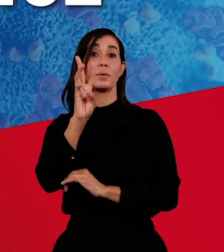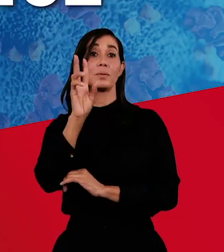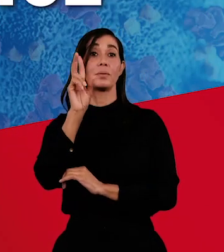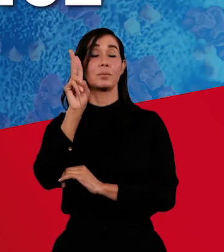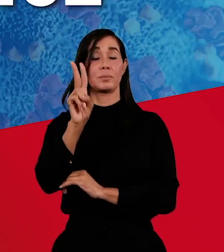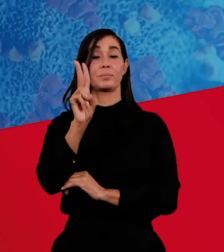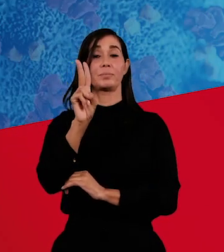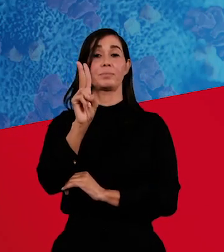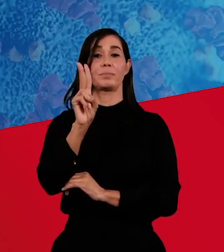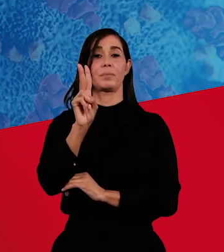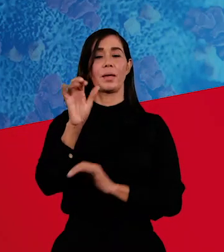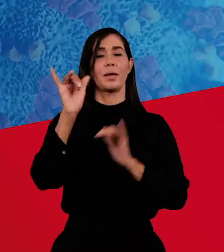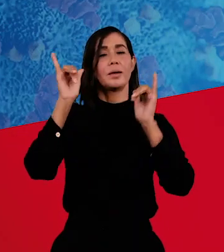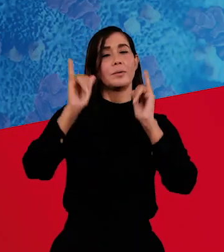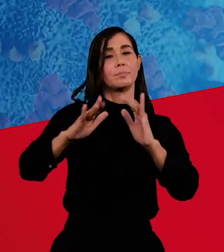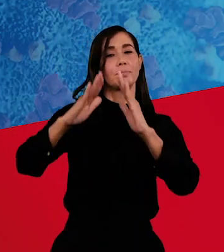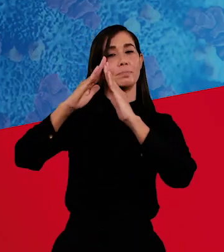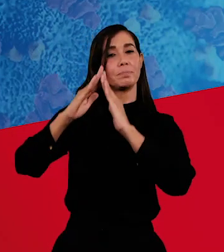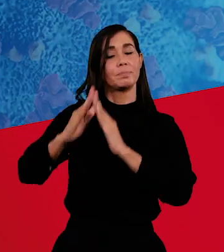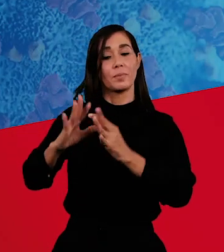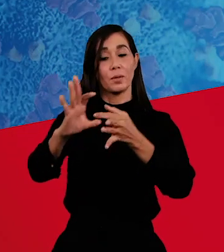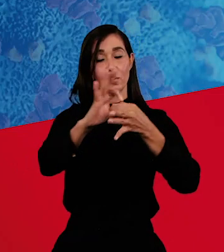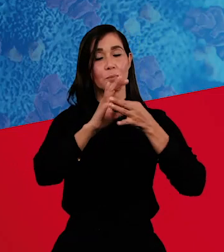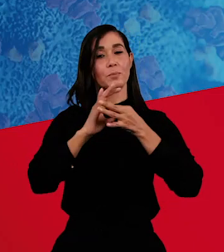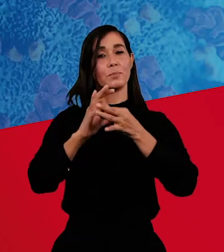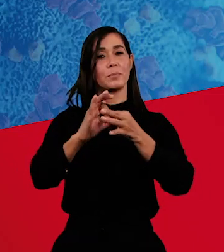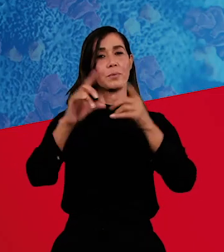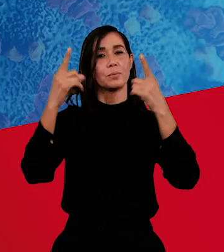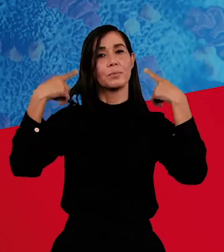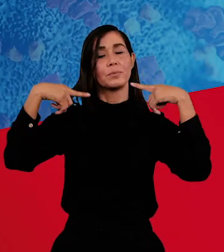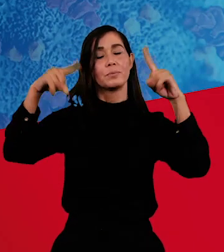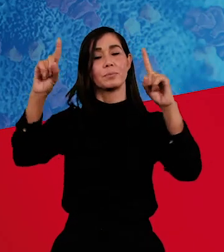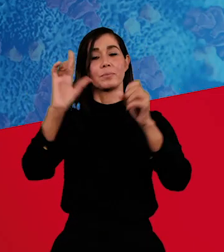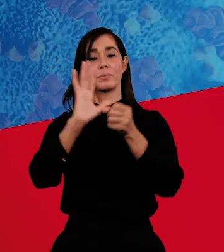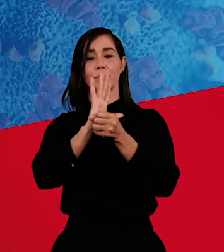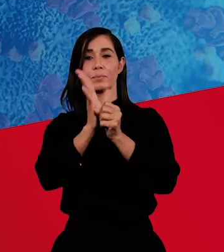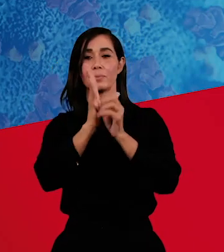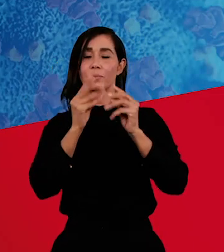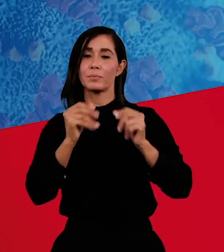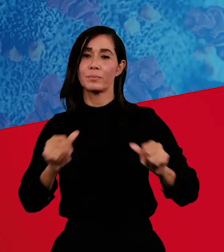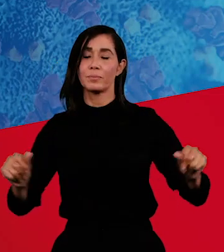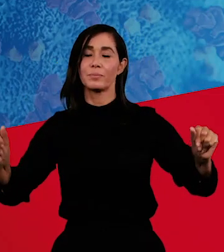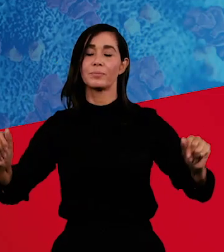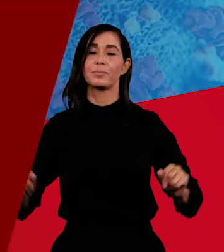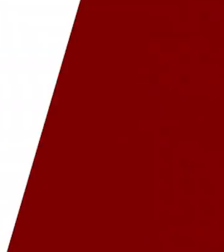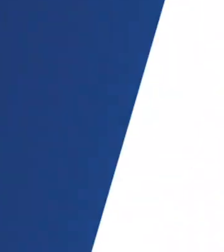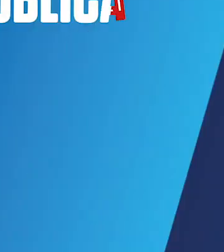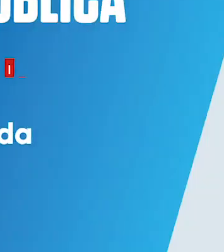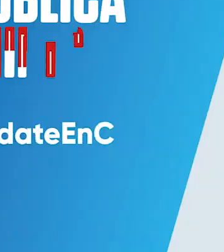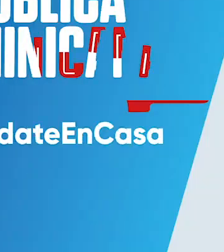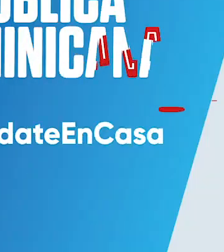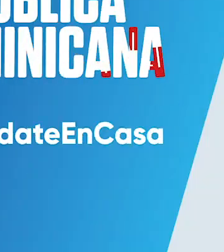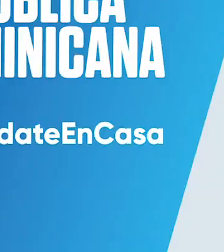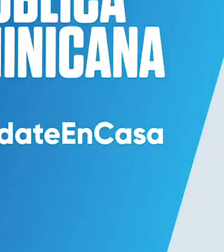462. Quédate en casa. Unidos lograremos ganar la guerra al coronavirus.